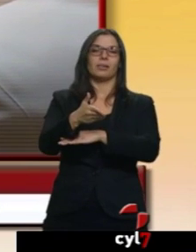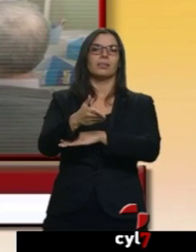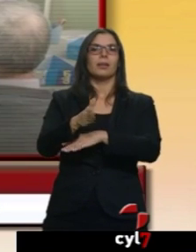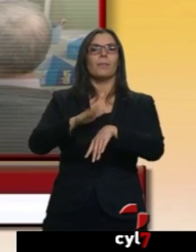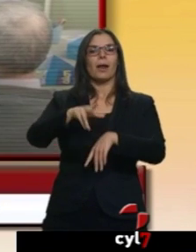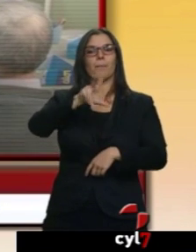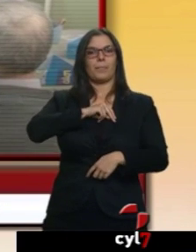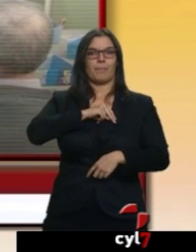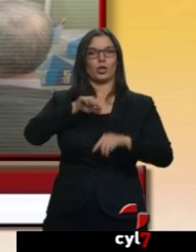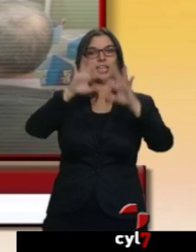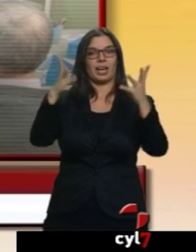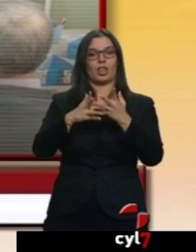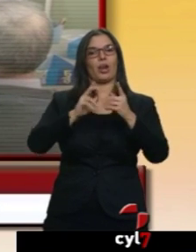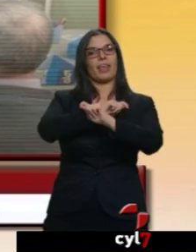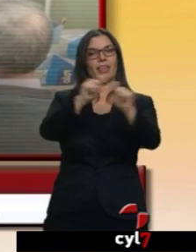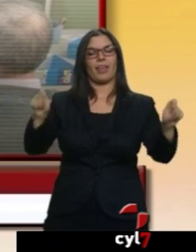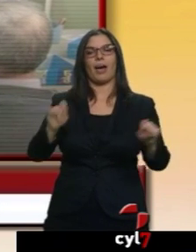organiza la Asociación de Alzheimer de León.